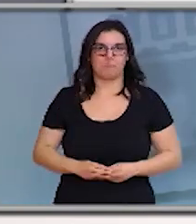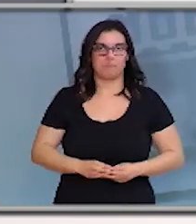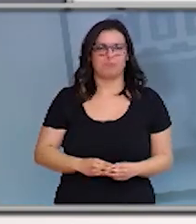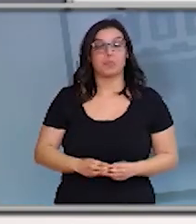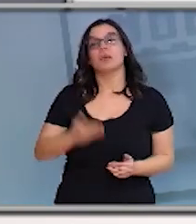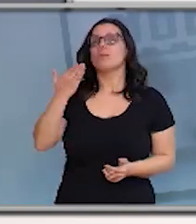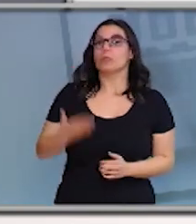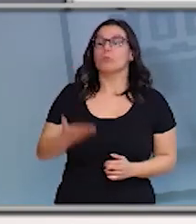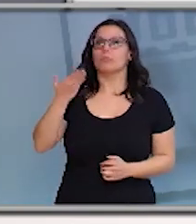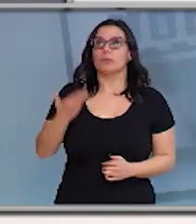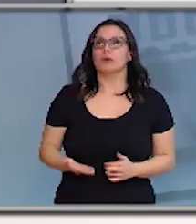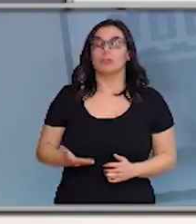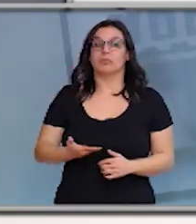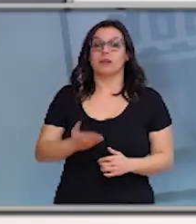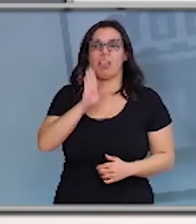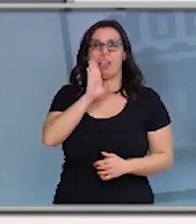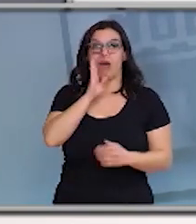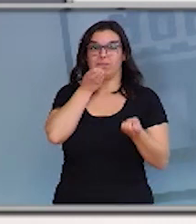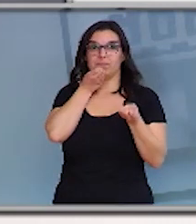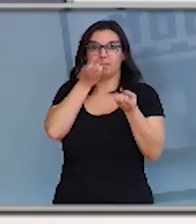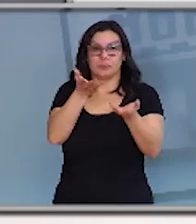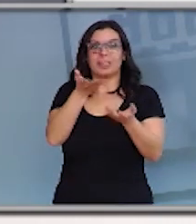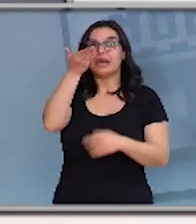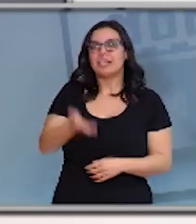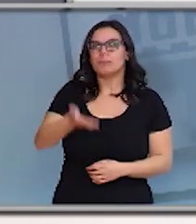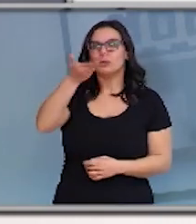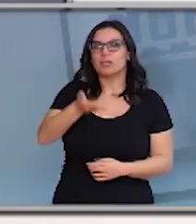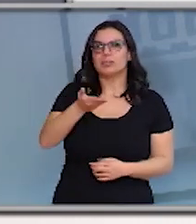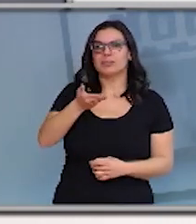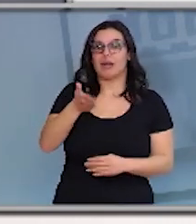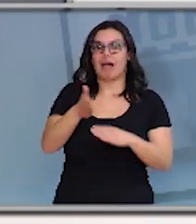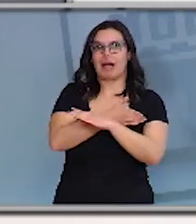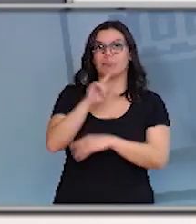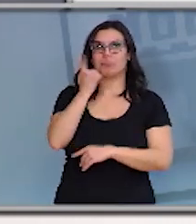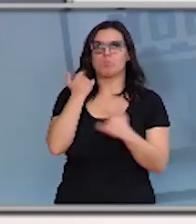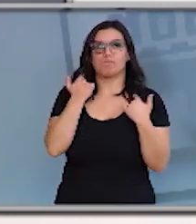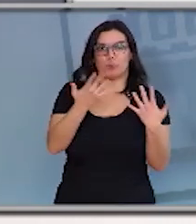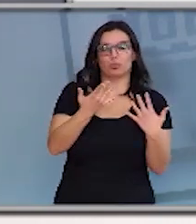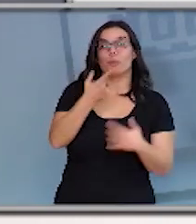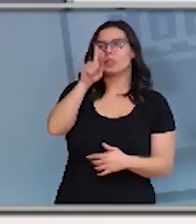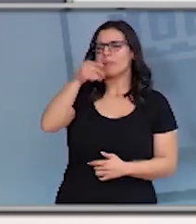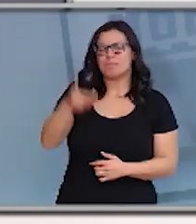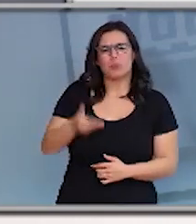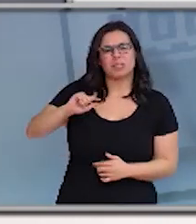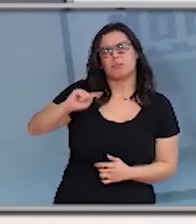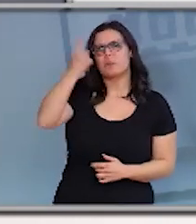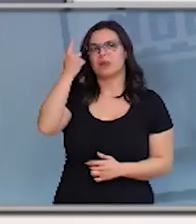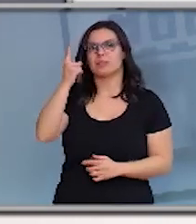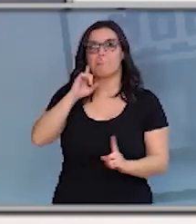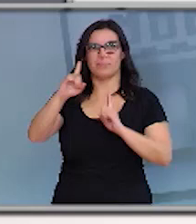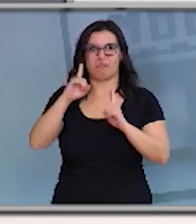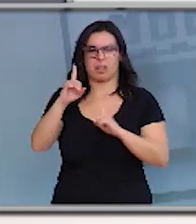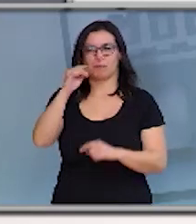moi importante o que he comentado antes. É importante detectar de maneira precoz a enfermedade, pero, sobre todo, o máis importante é